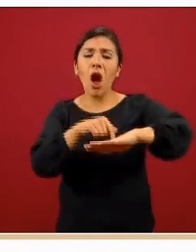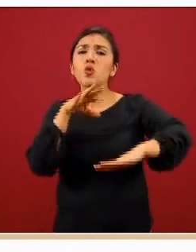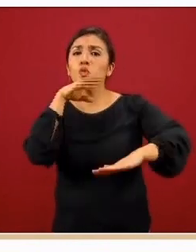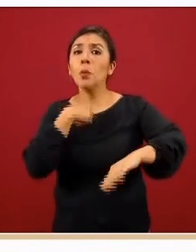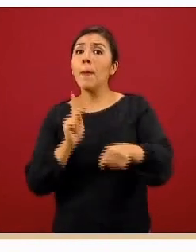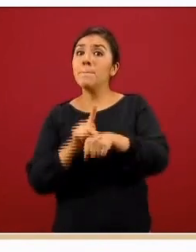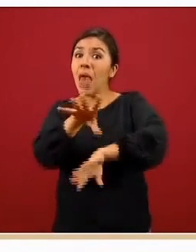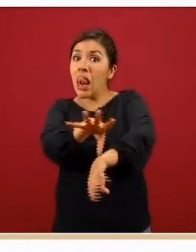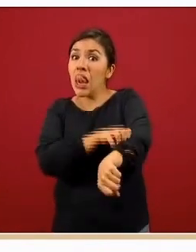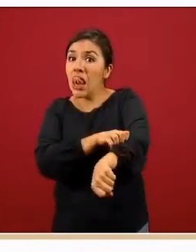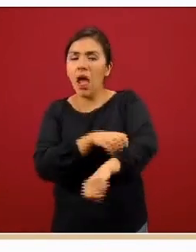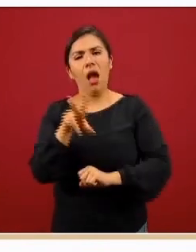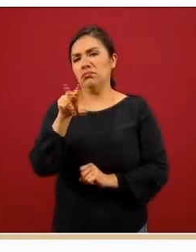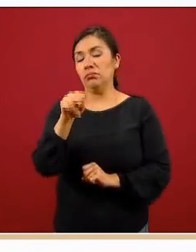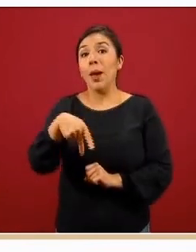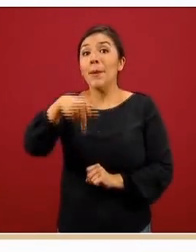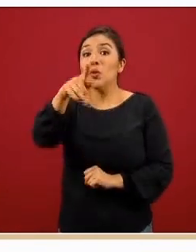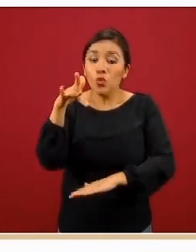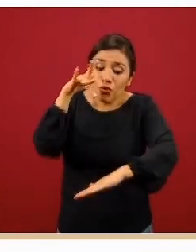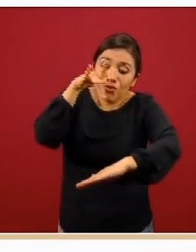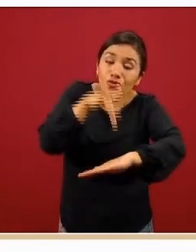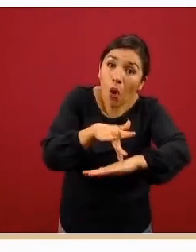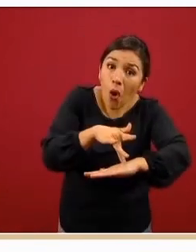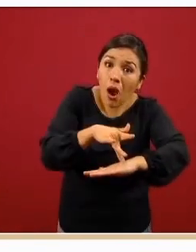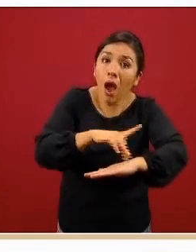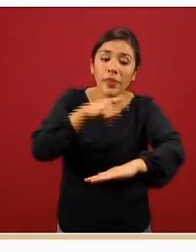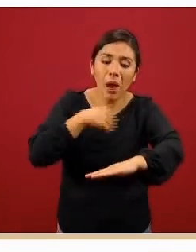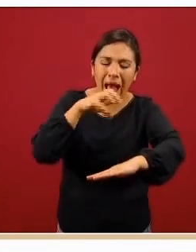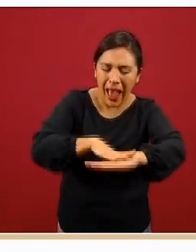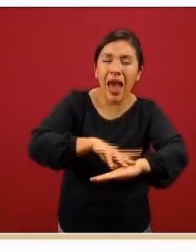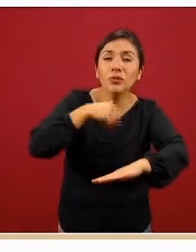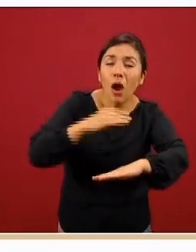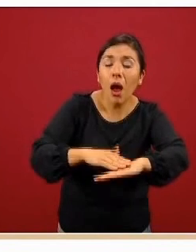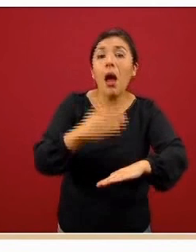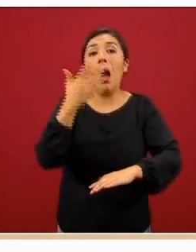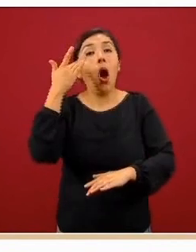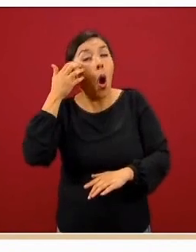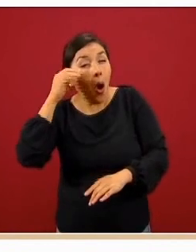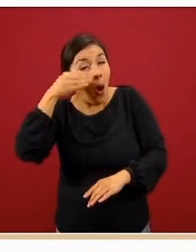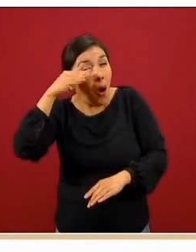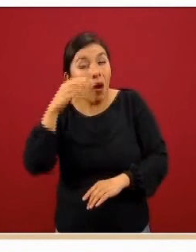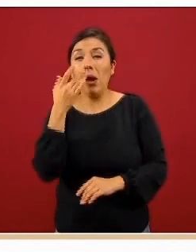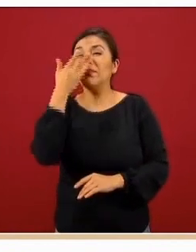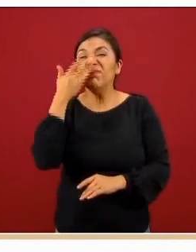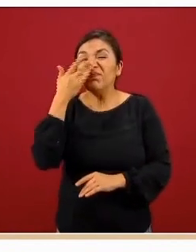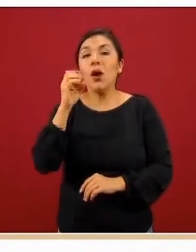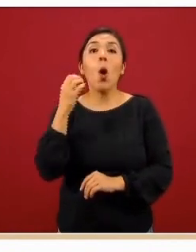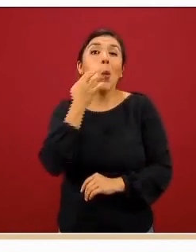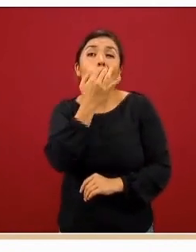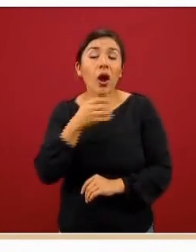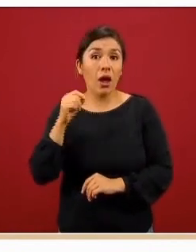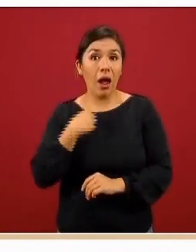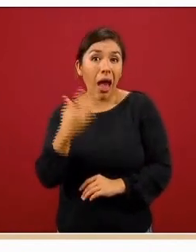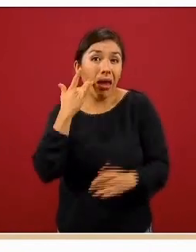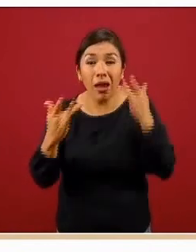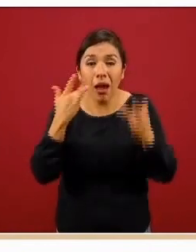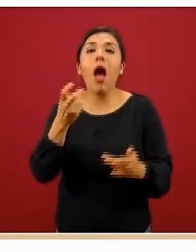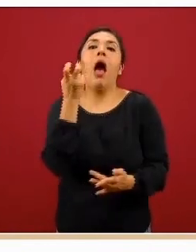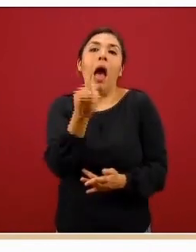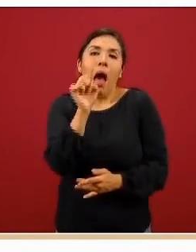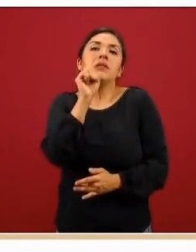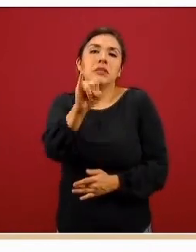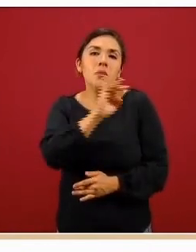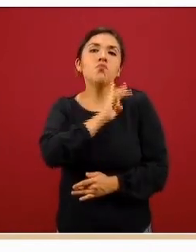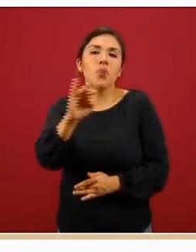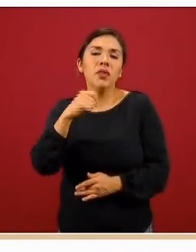pero si yo toco esta superficie si después me auto inoculo es decir toco mis ojos mi nariz mi boca en esas circunstancias si